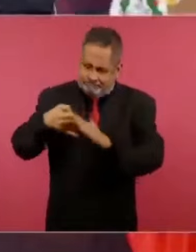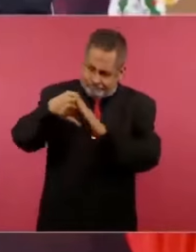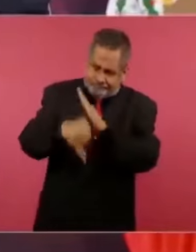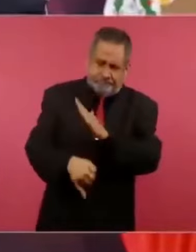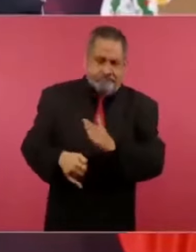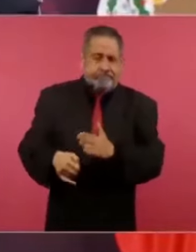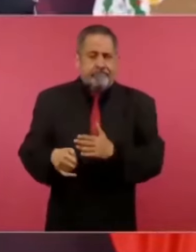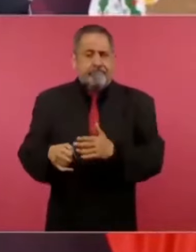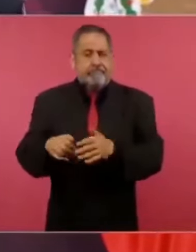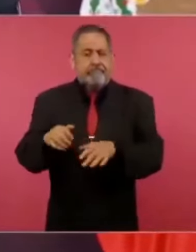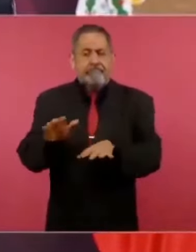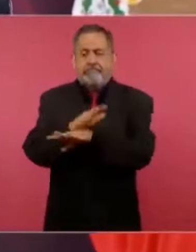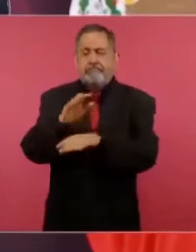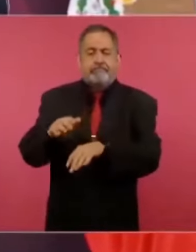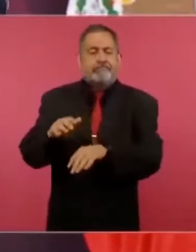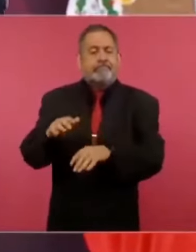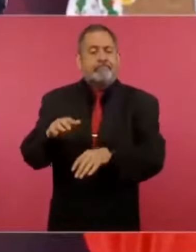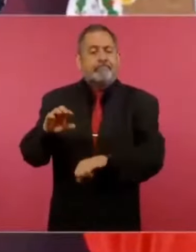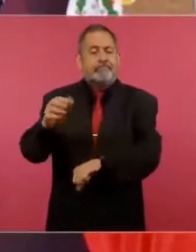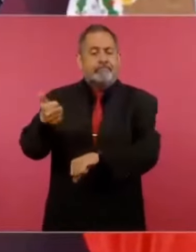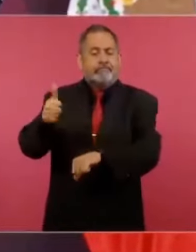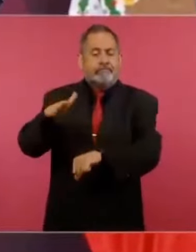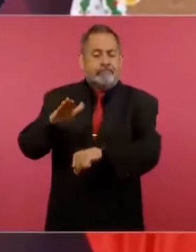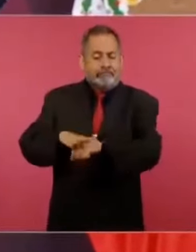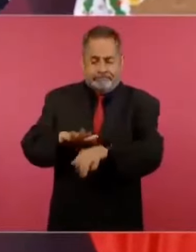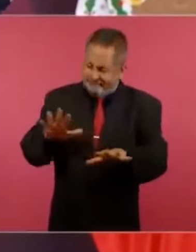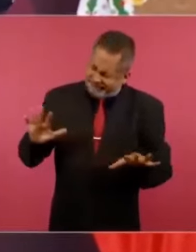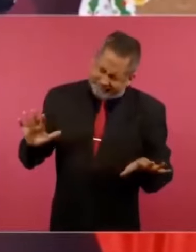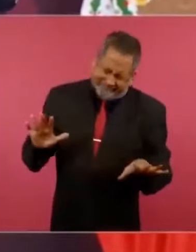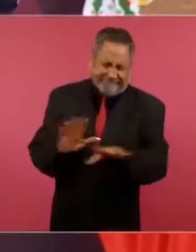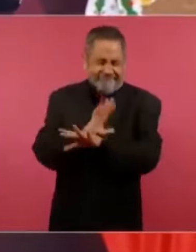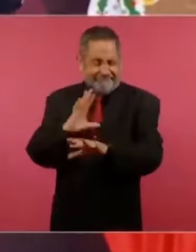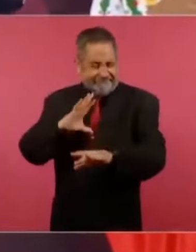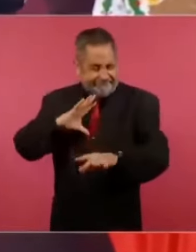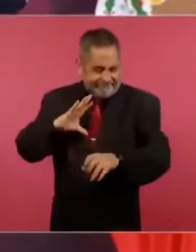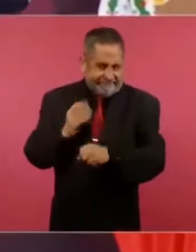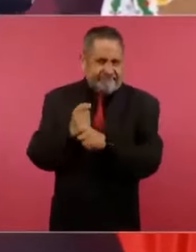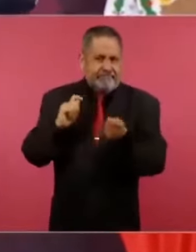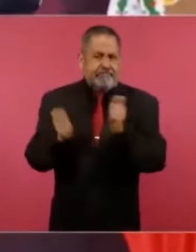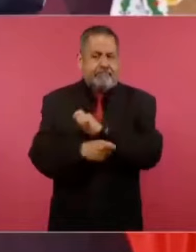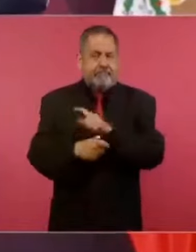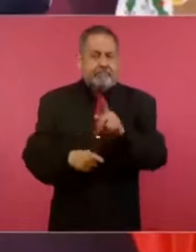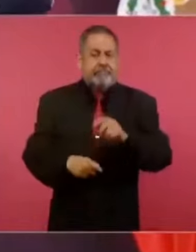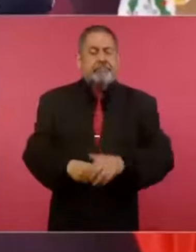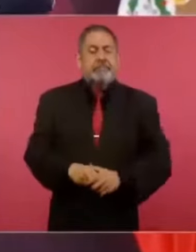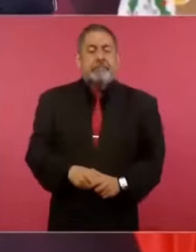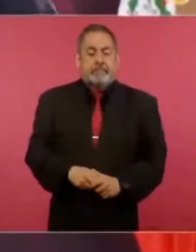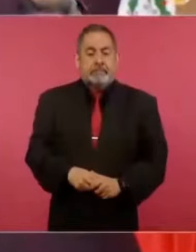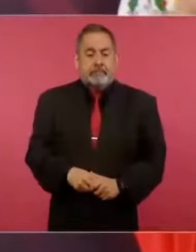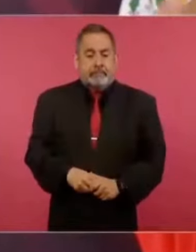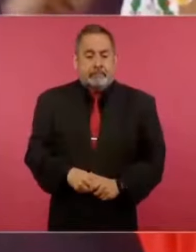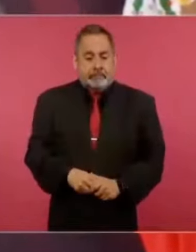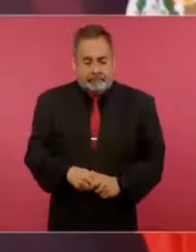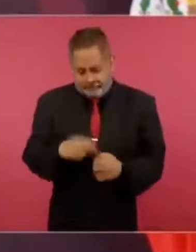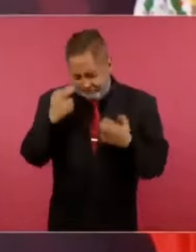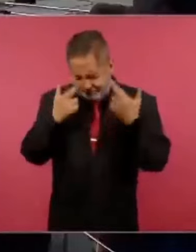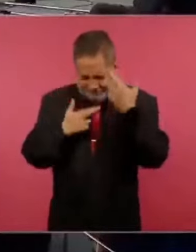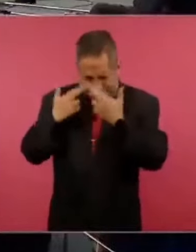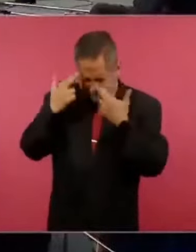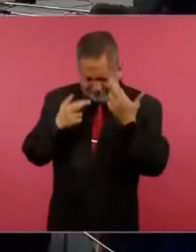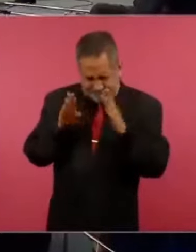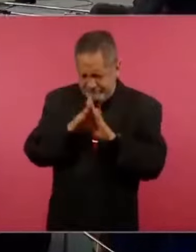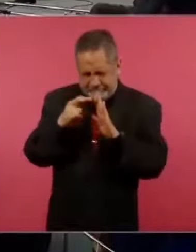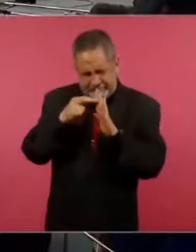reforma administrativa, revisar todo esto.